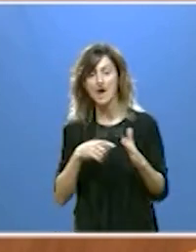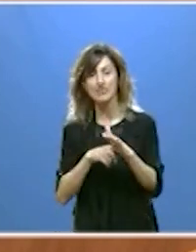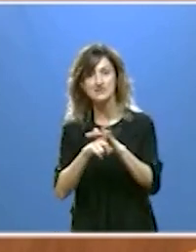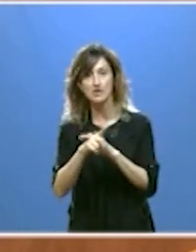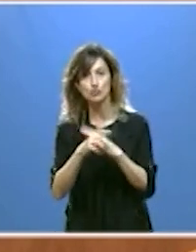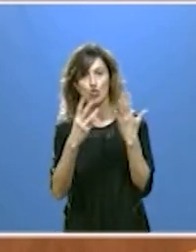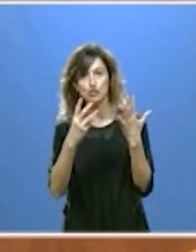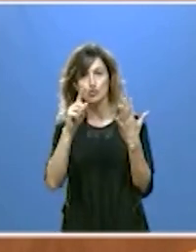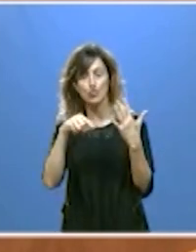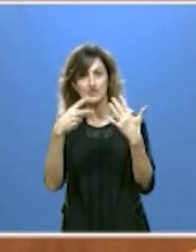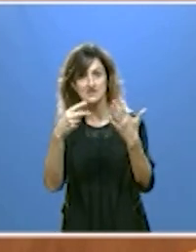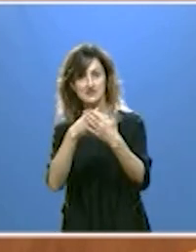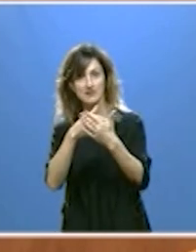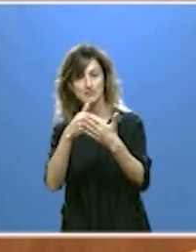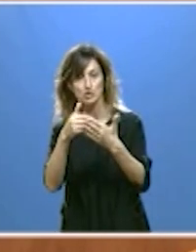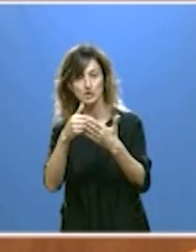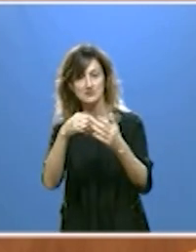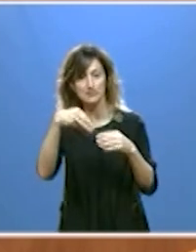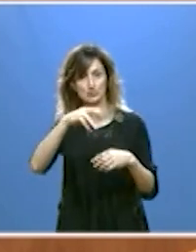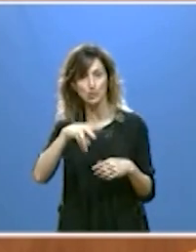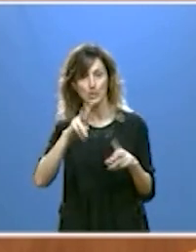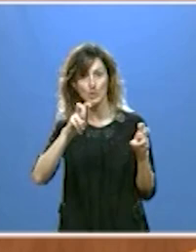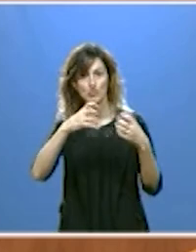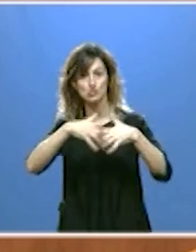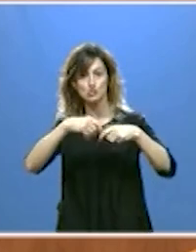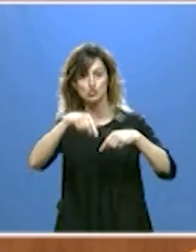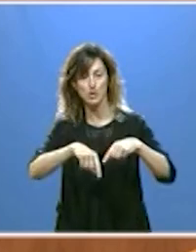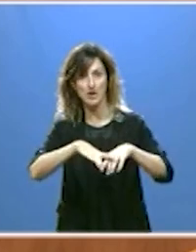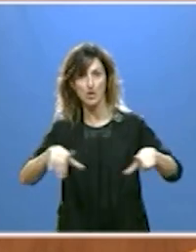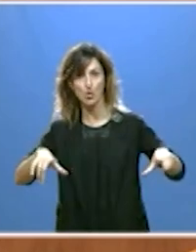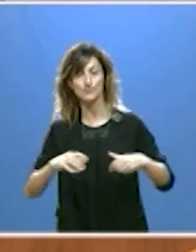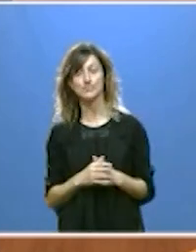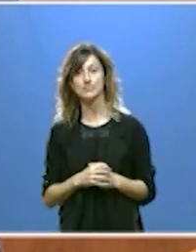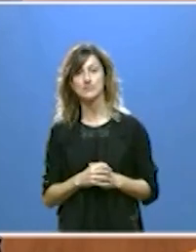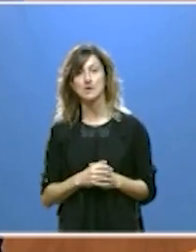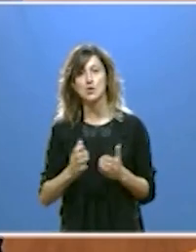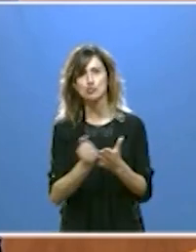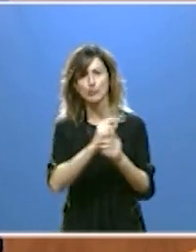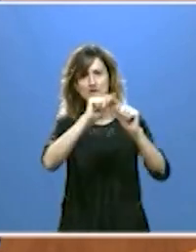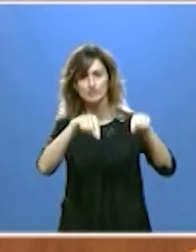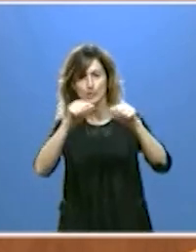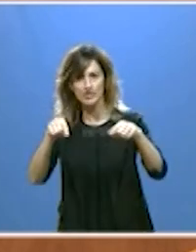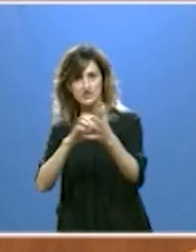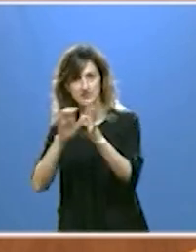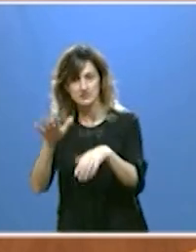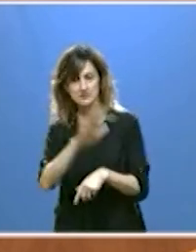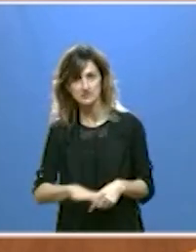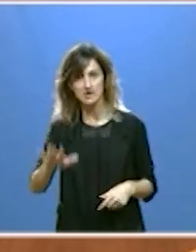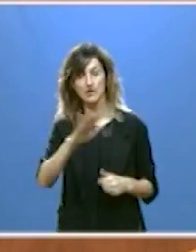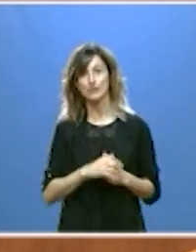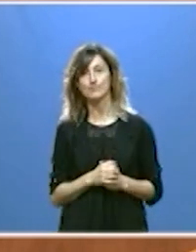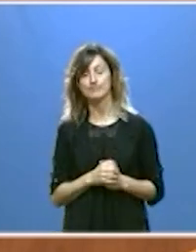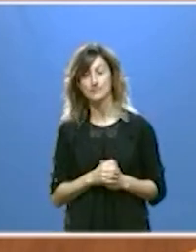de 8,7 millones de metros cuadrados de nuevo suelo industrial en todas las provincias de la comunidad tenemos